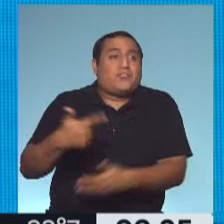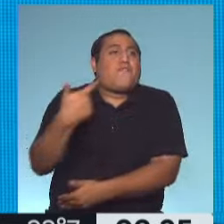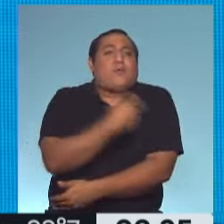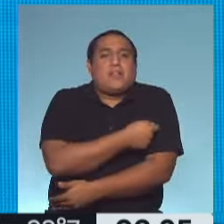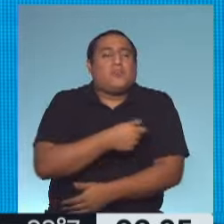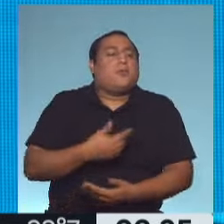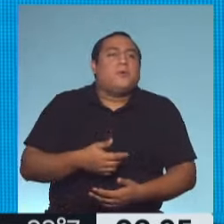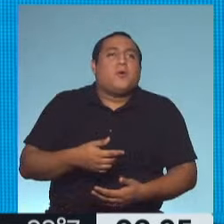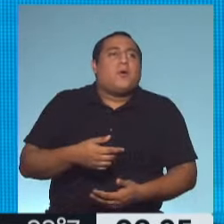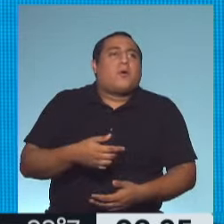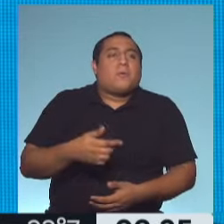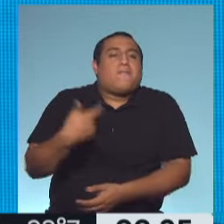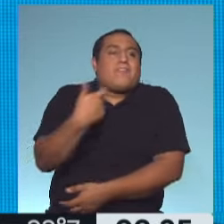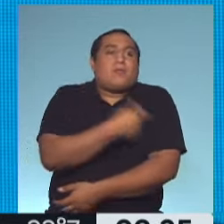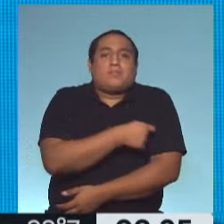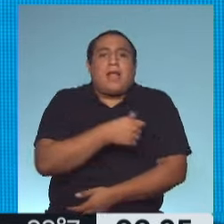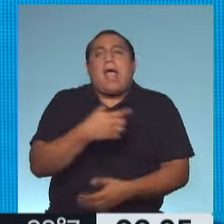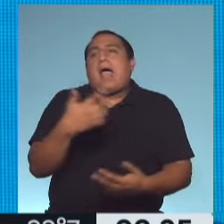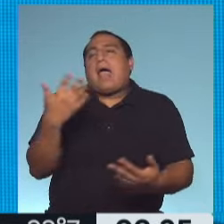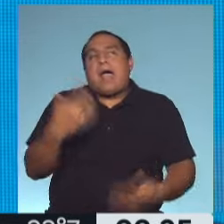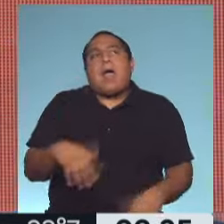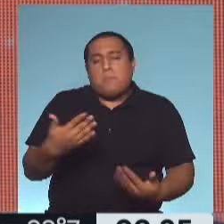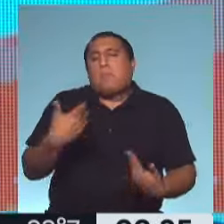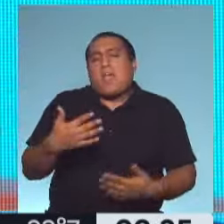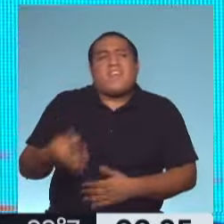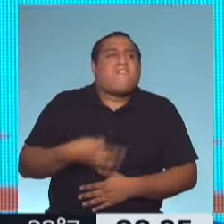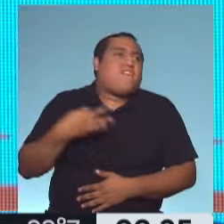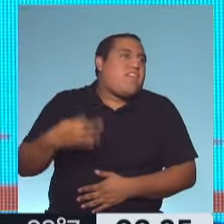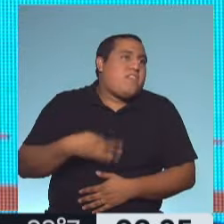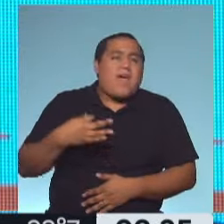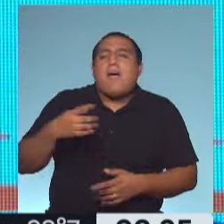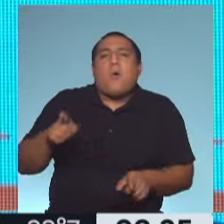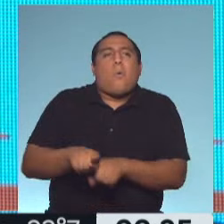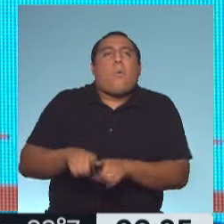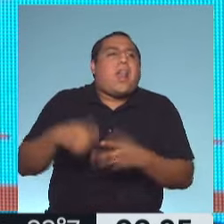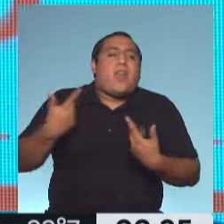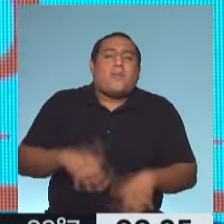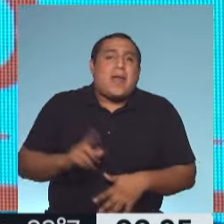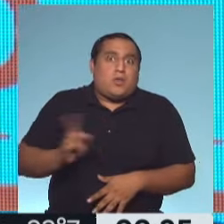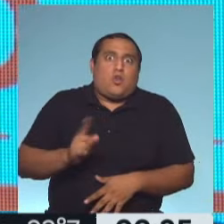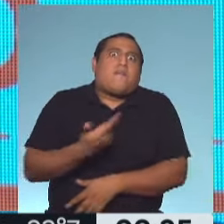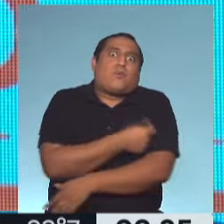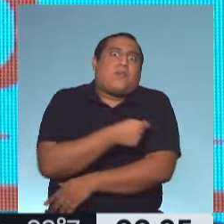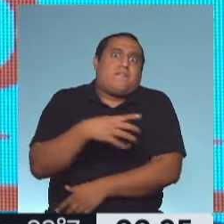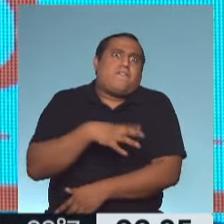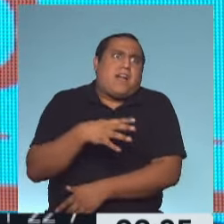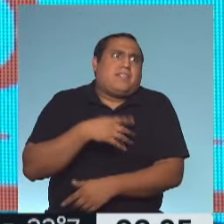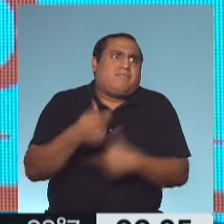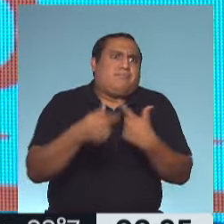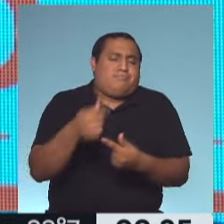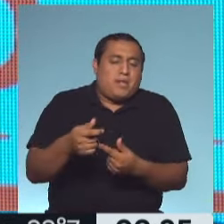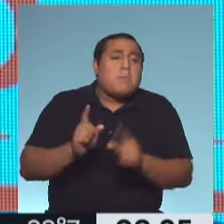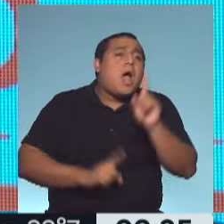que nos dé la certeza de que podemos seguir con una vida absolutamente habitual y normal. ¿Qué pasa con quienes